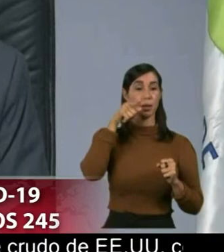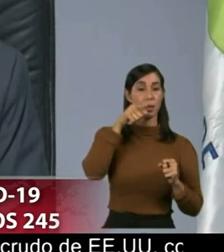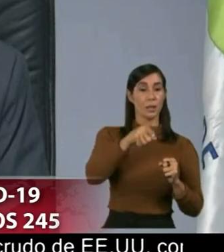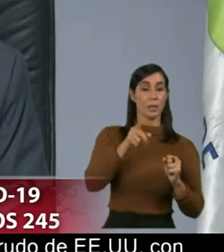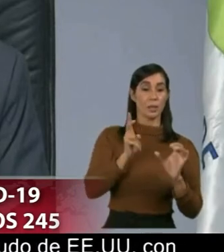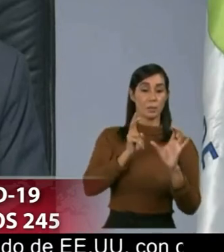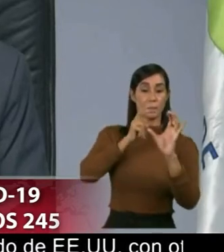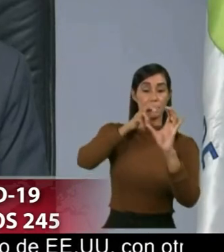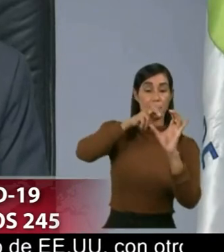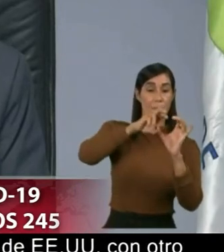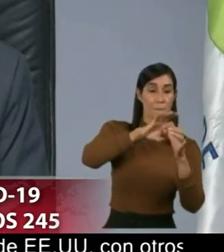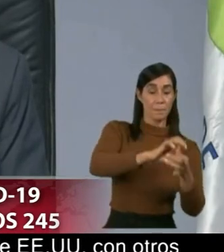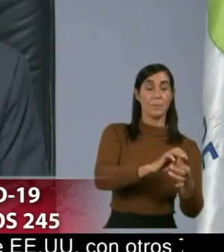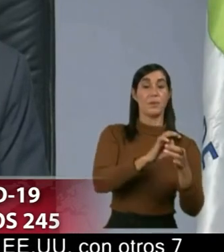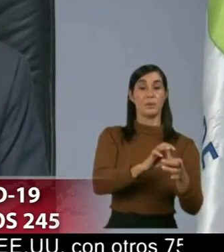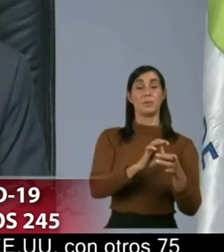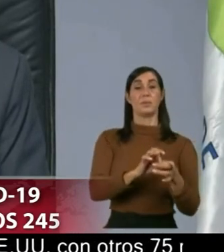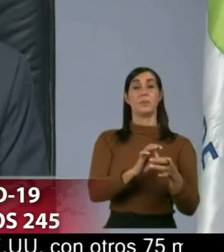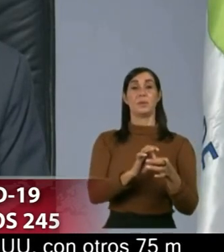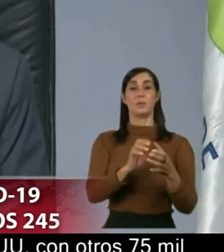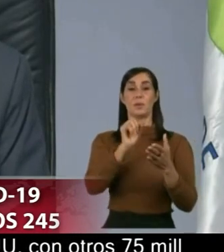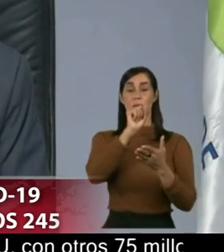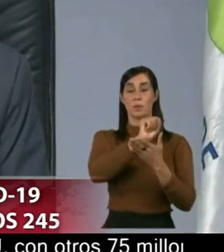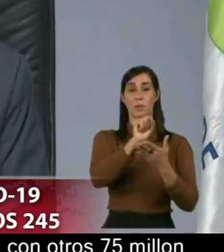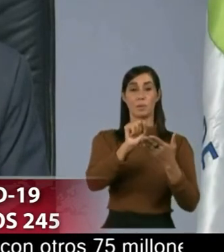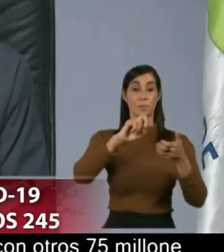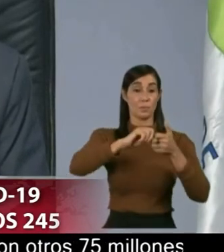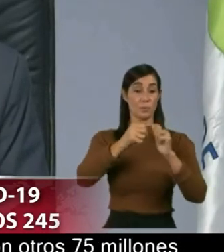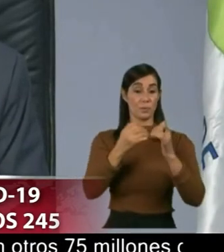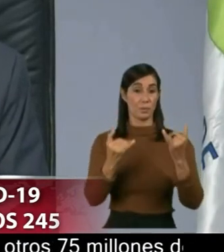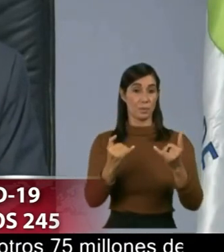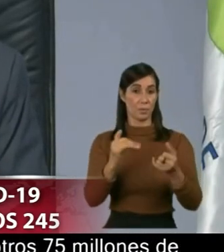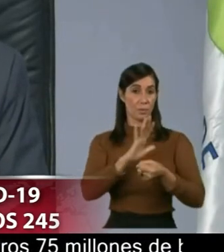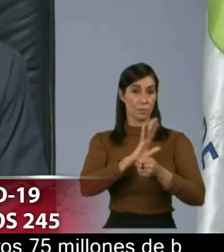vinculados a la situación que tenemos